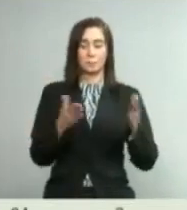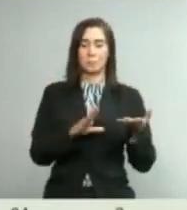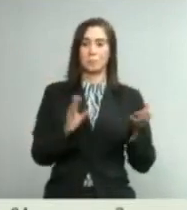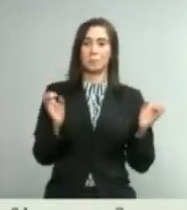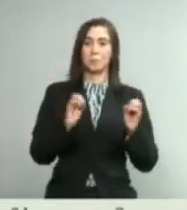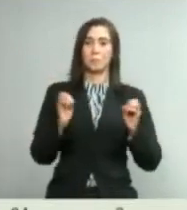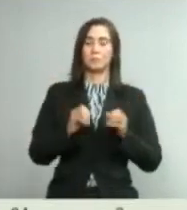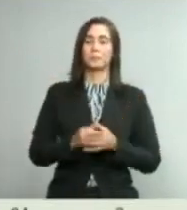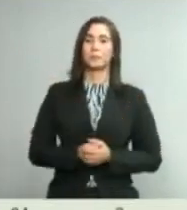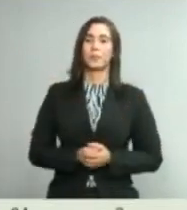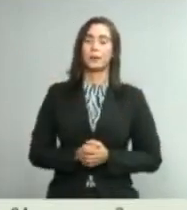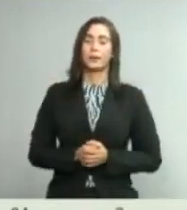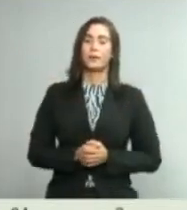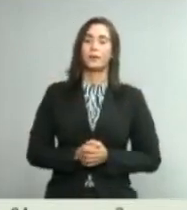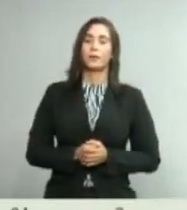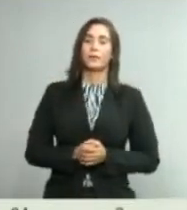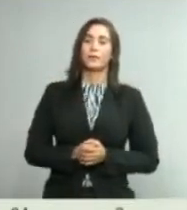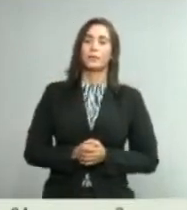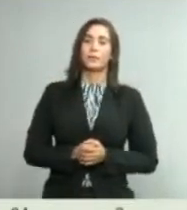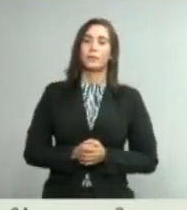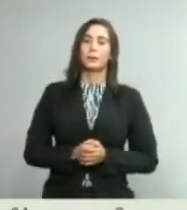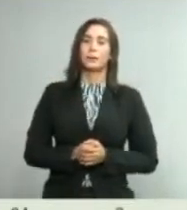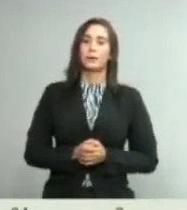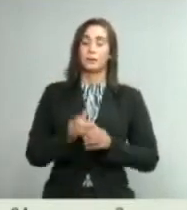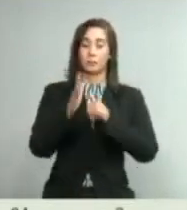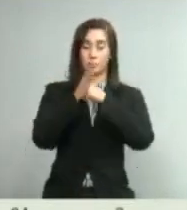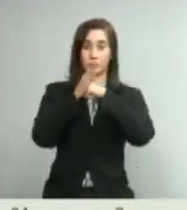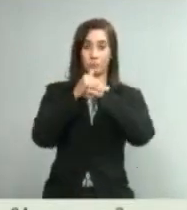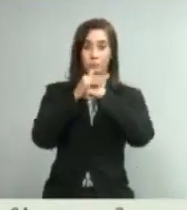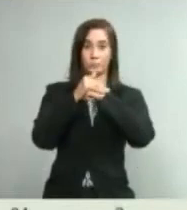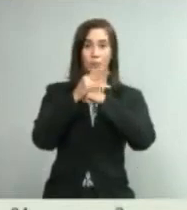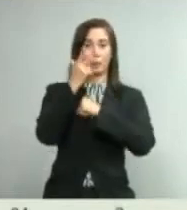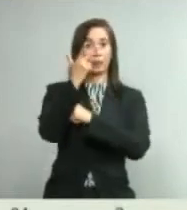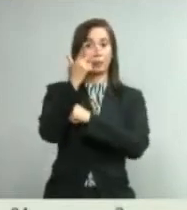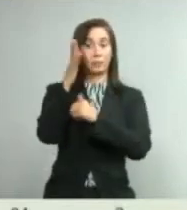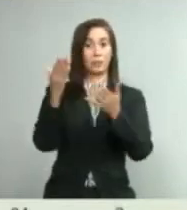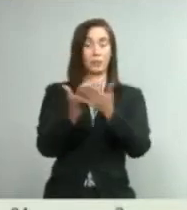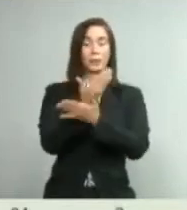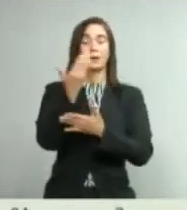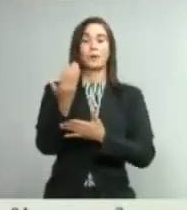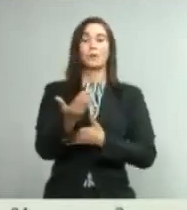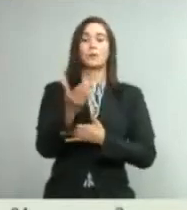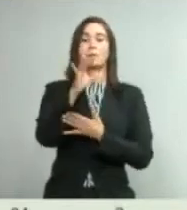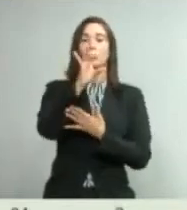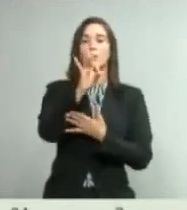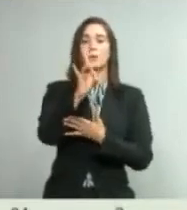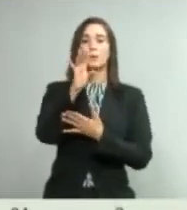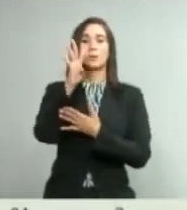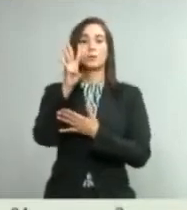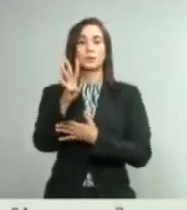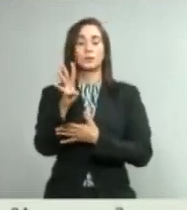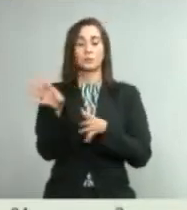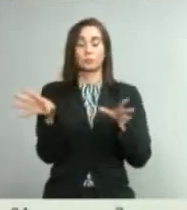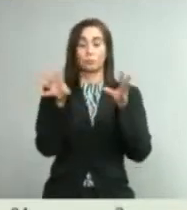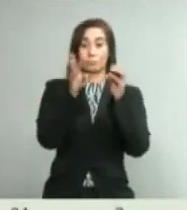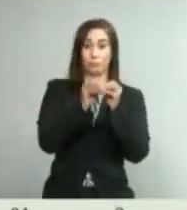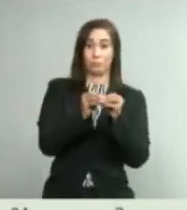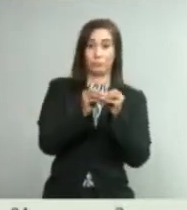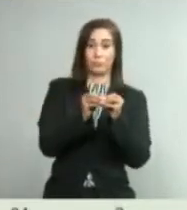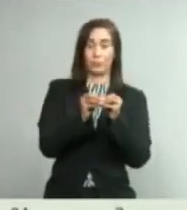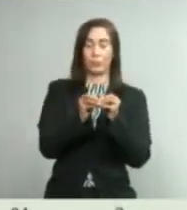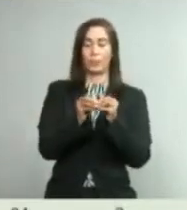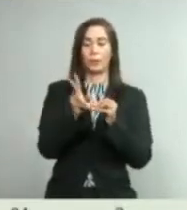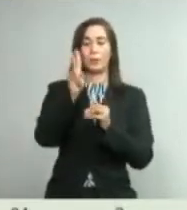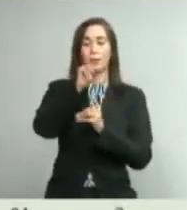fallecimientos. Peravia, tres casos nuevos, 84 acumulados,